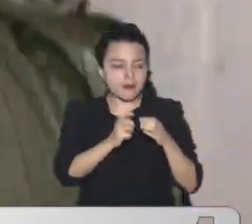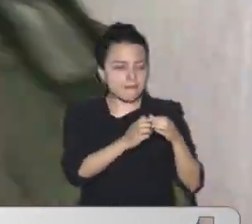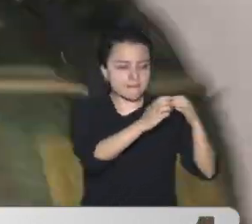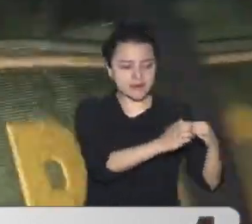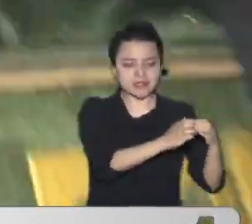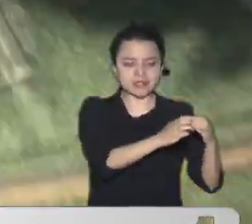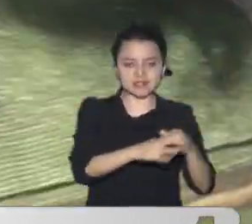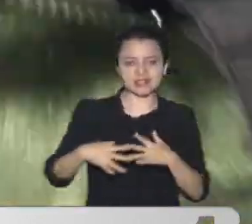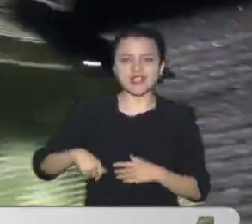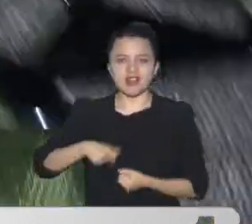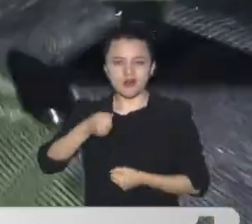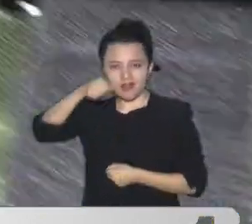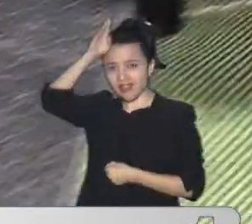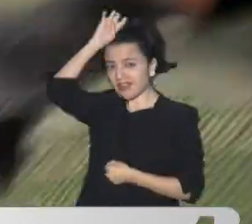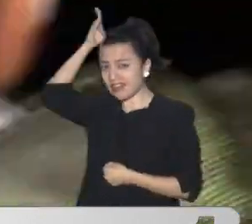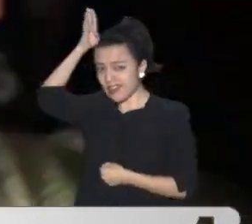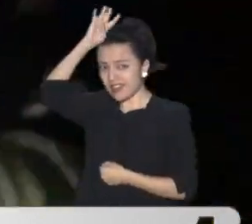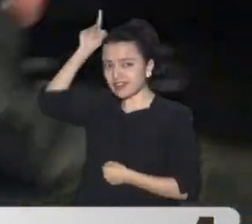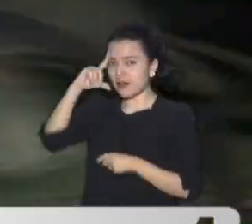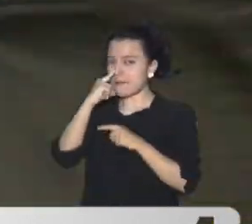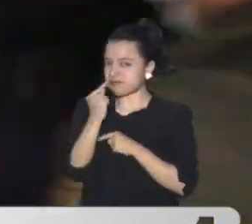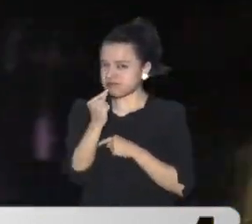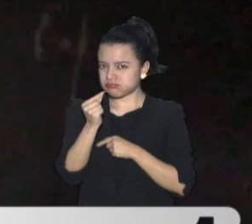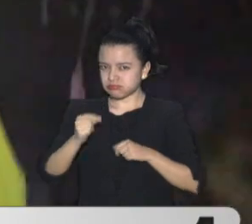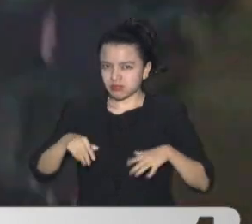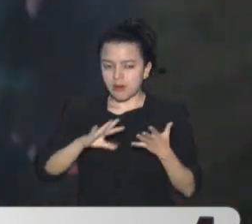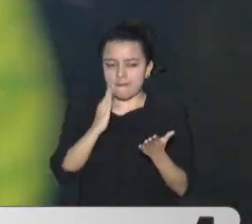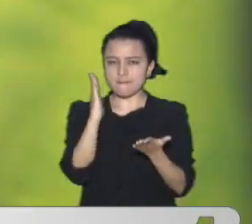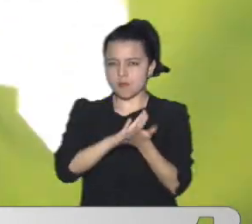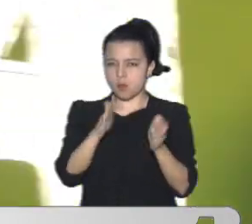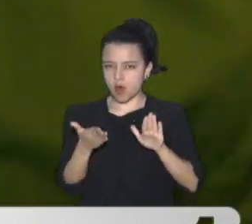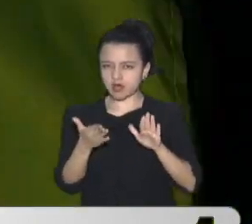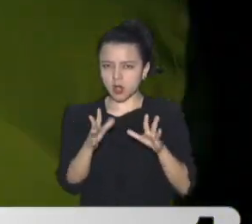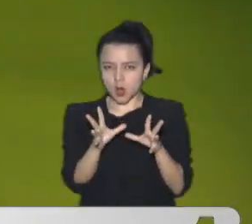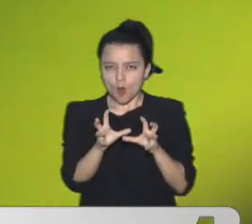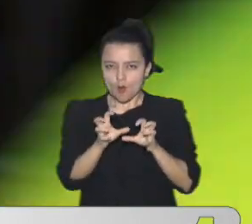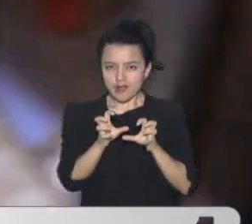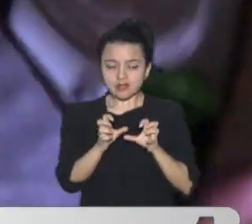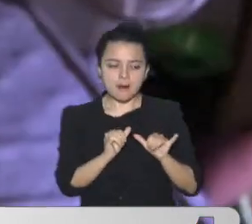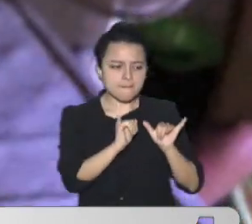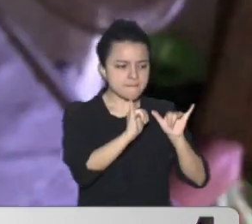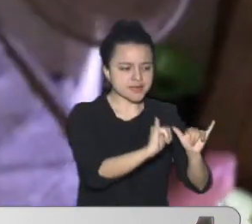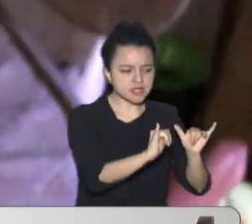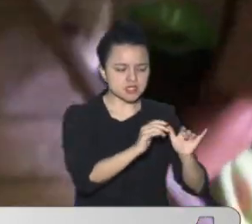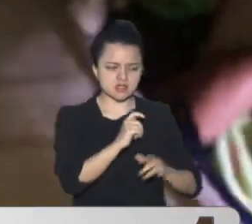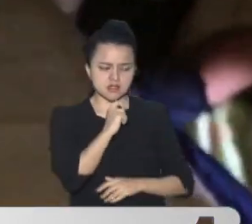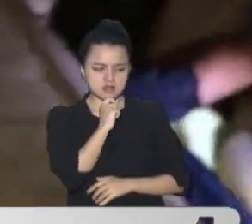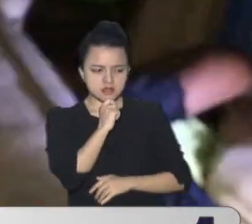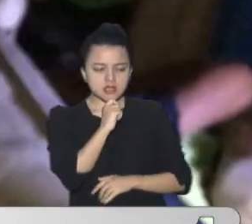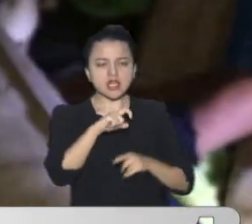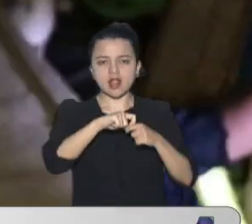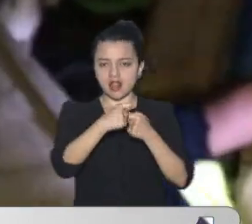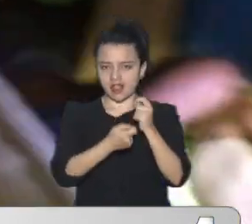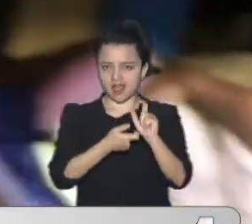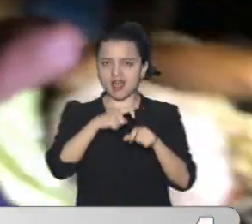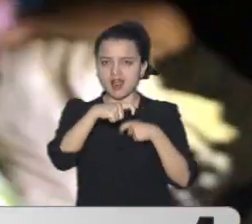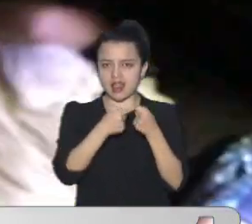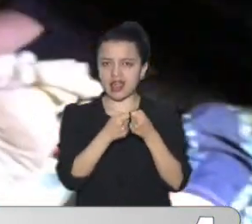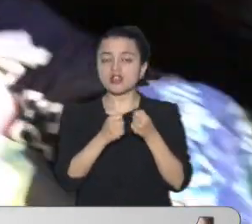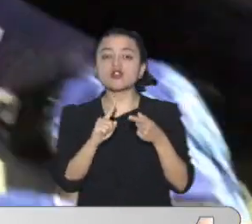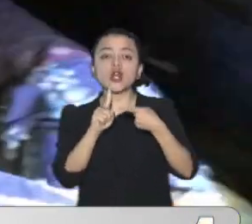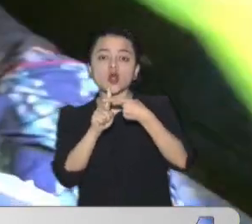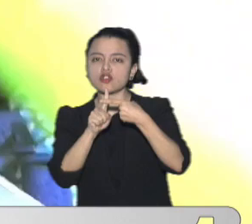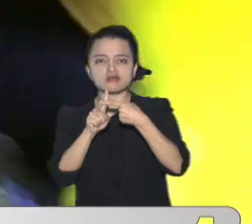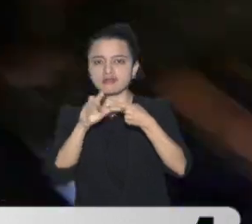gallo Disecado Y también Imágenes De santería Según Los mismos Capturados Relataron A las autoridades